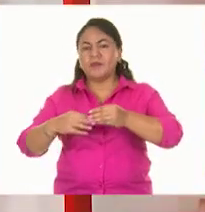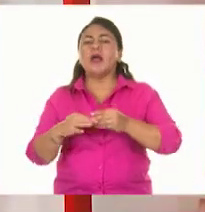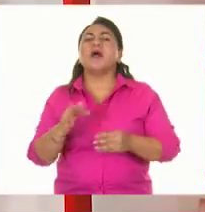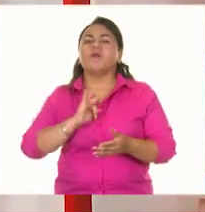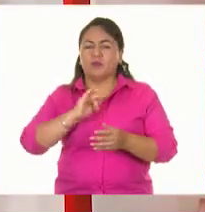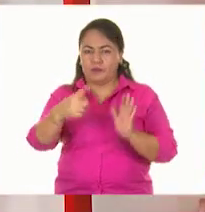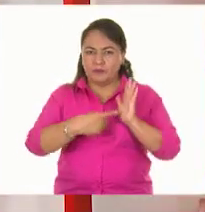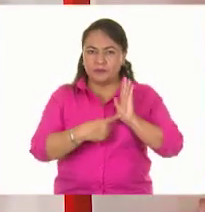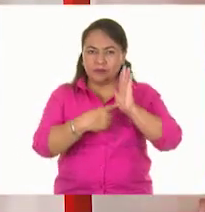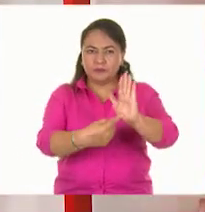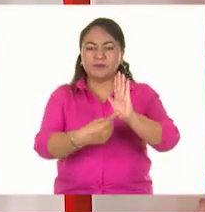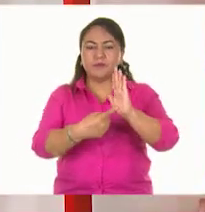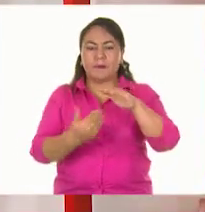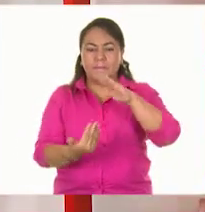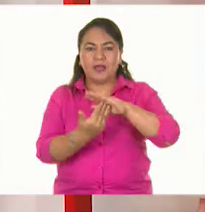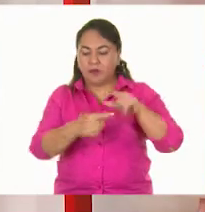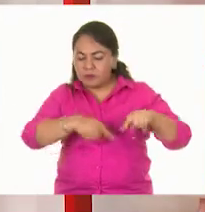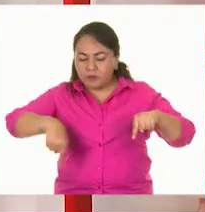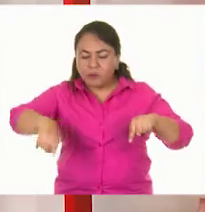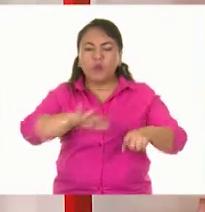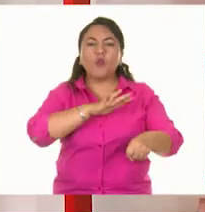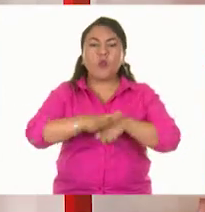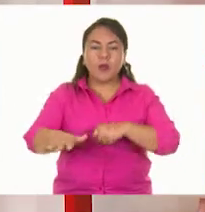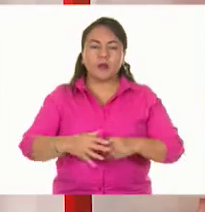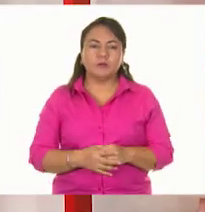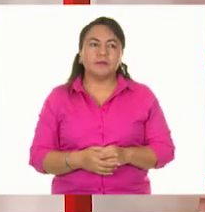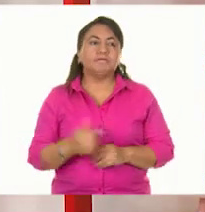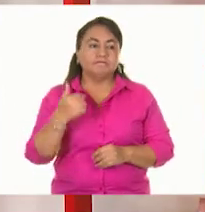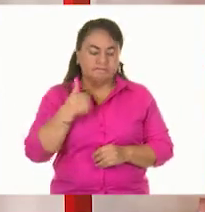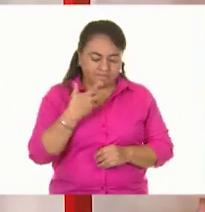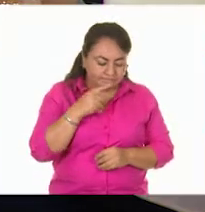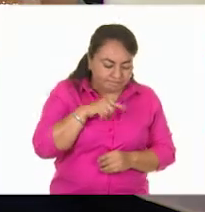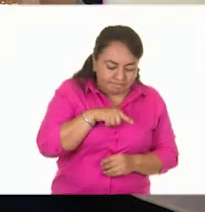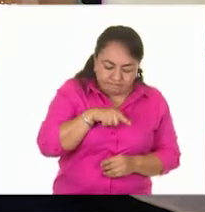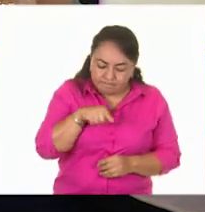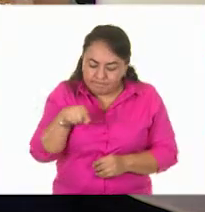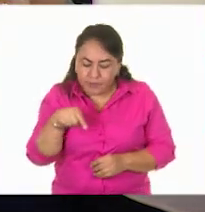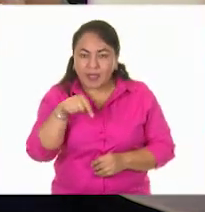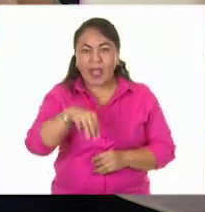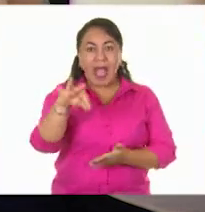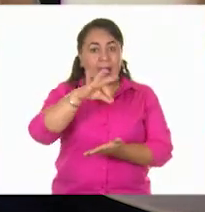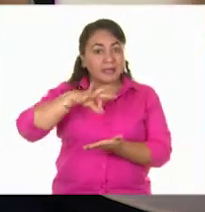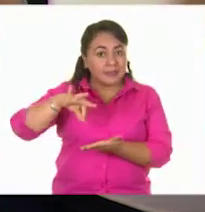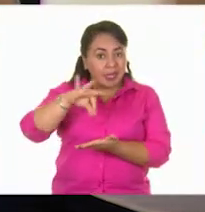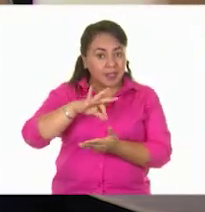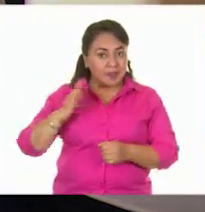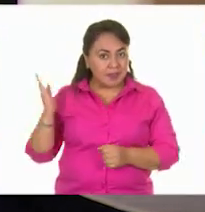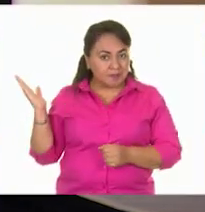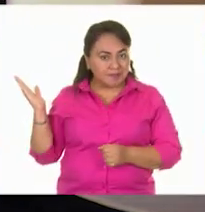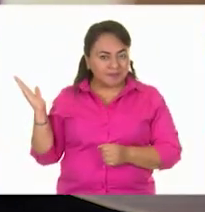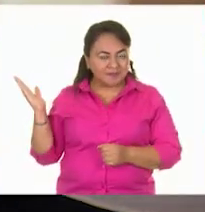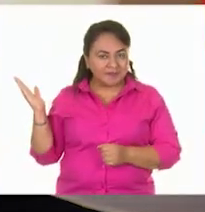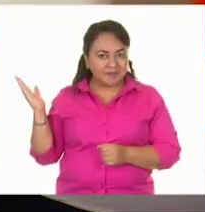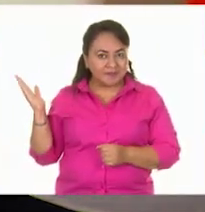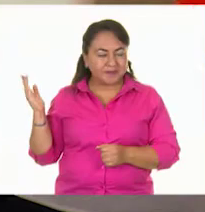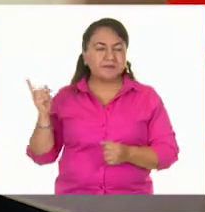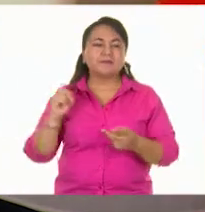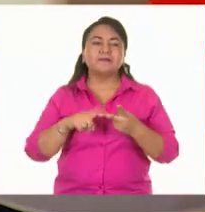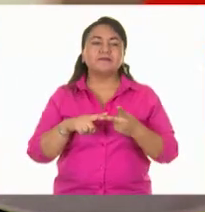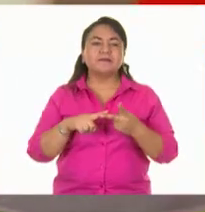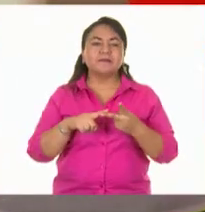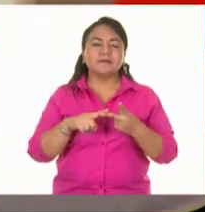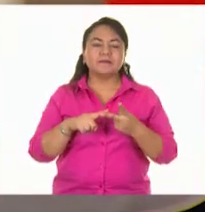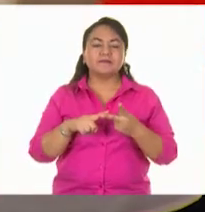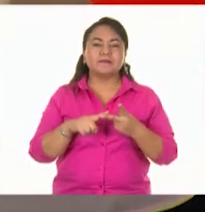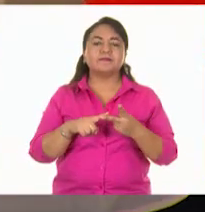a las niñas y a los niños qué líquidos tenemos? A ver, tenemos aceite, aquí está. Muy bien. Tenemos